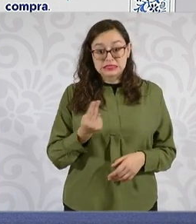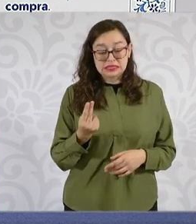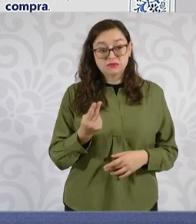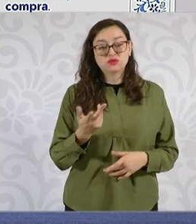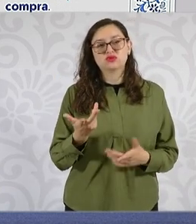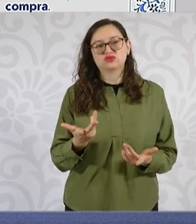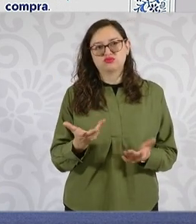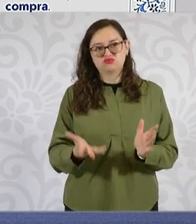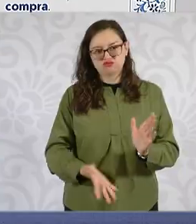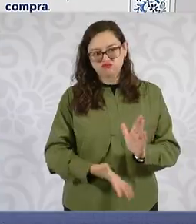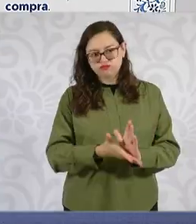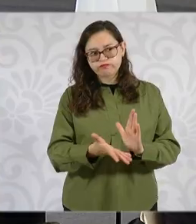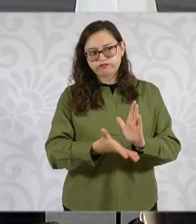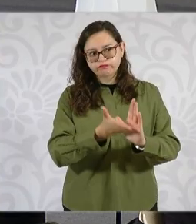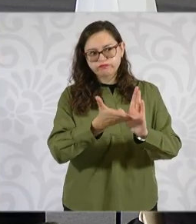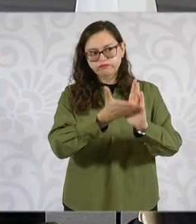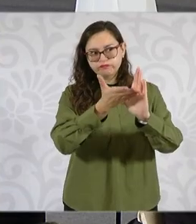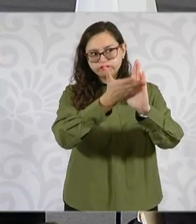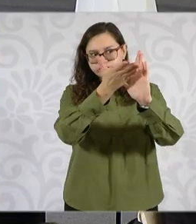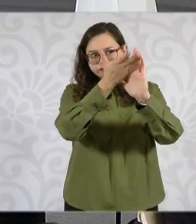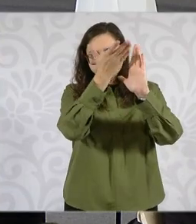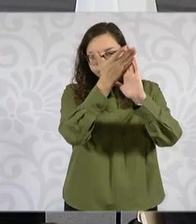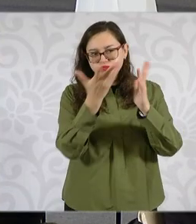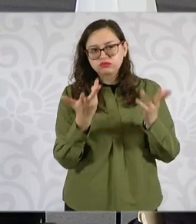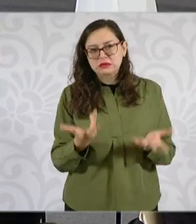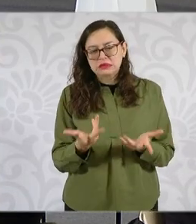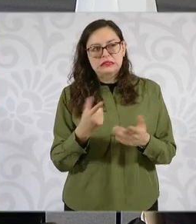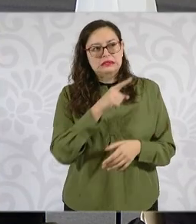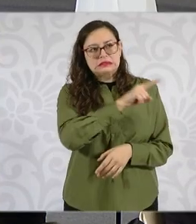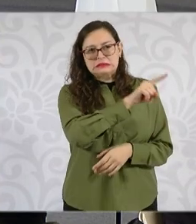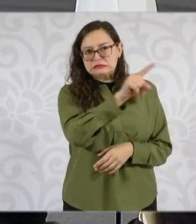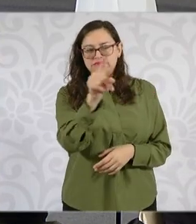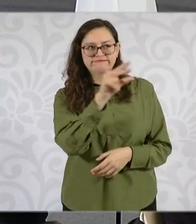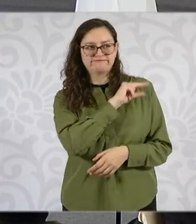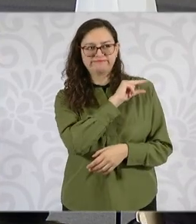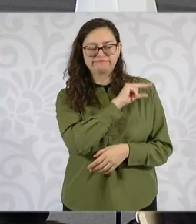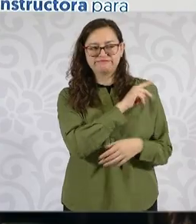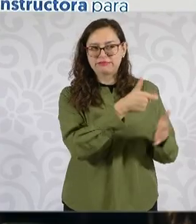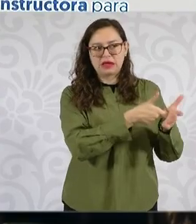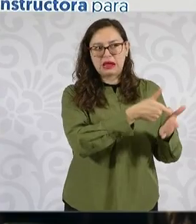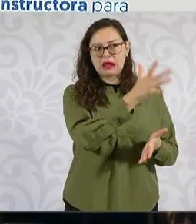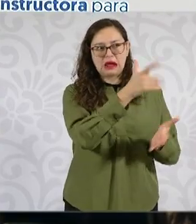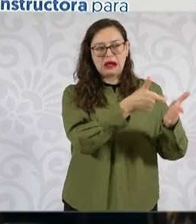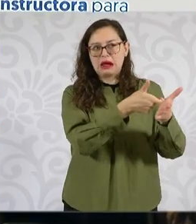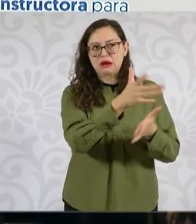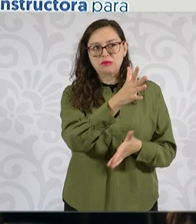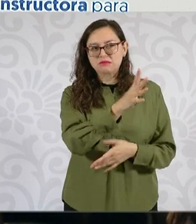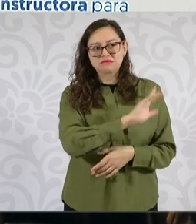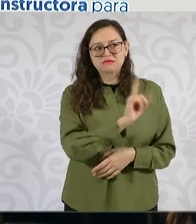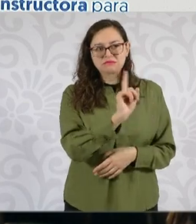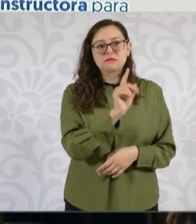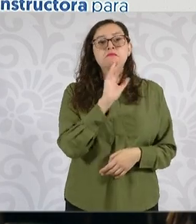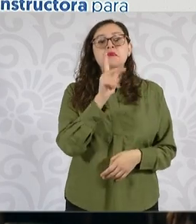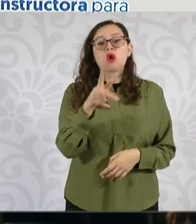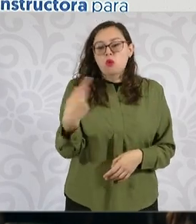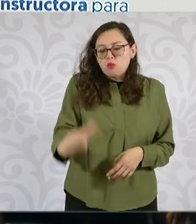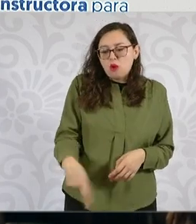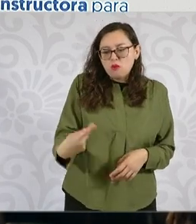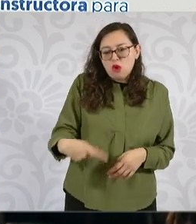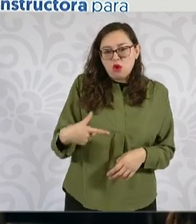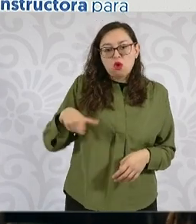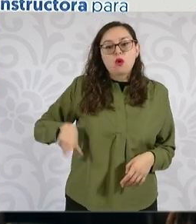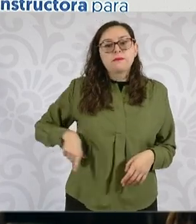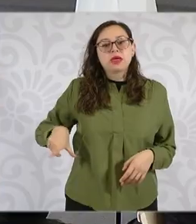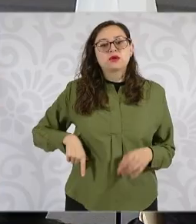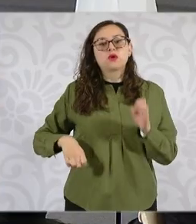para disminuir costos y capacidad, tener esa capacidad de viviendas. Y